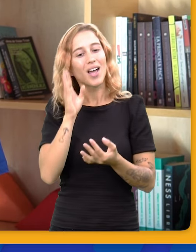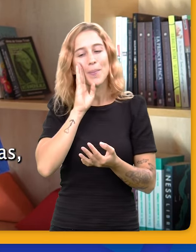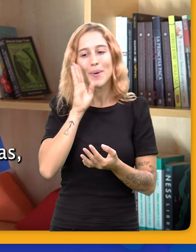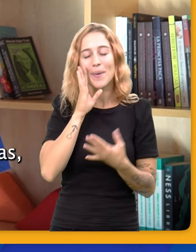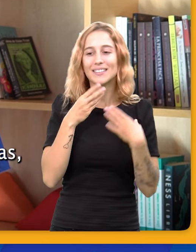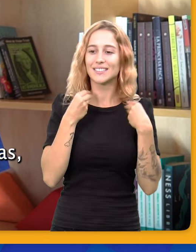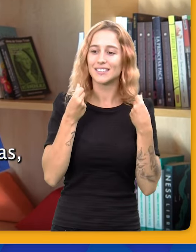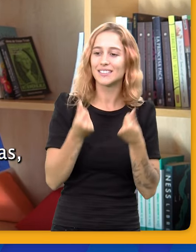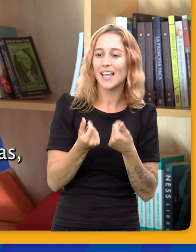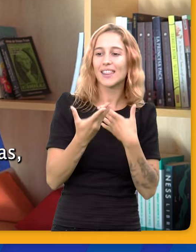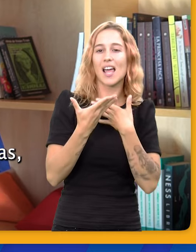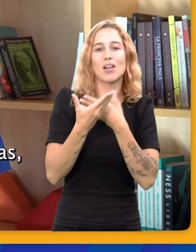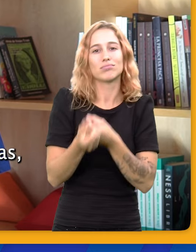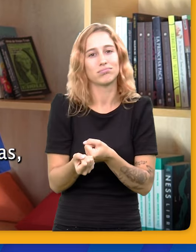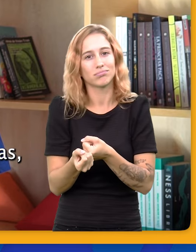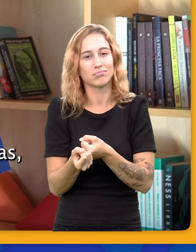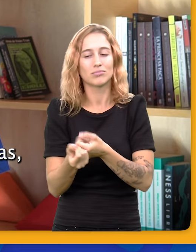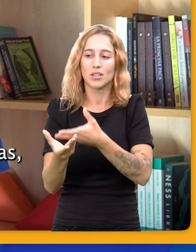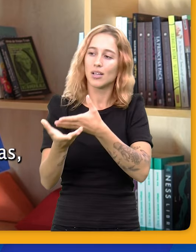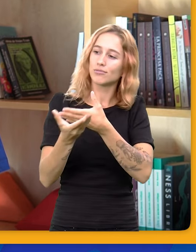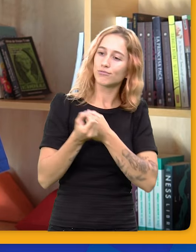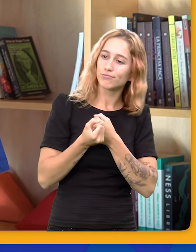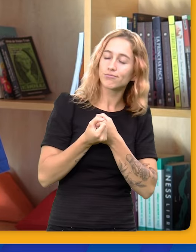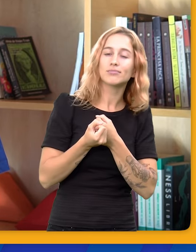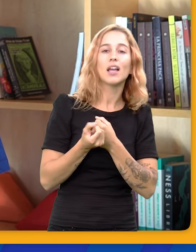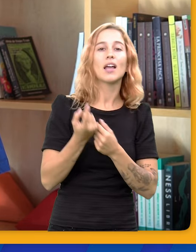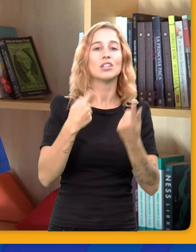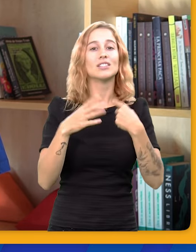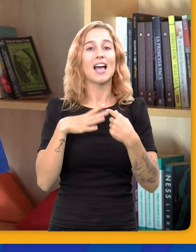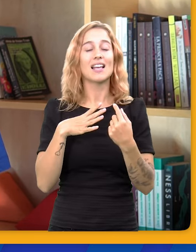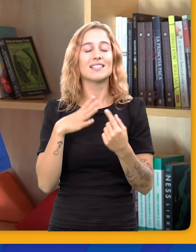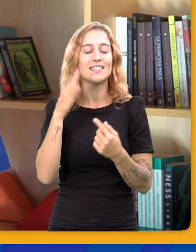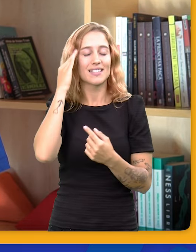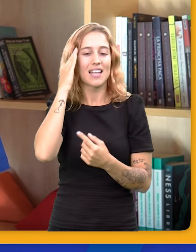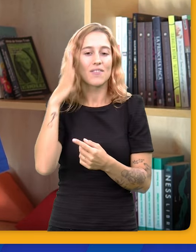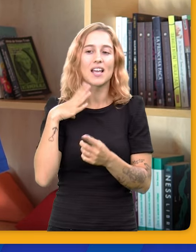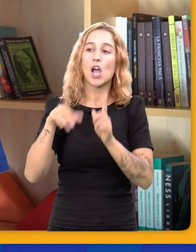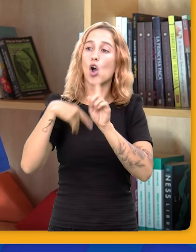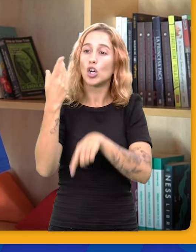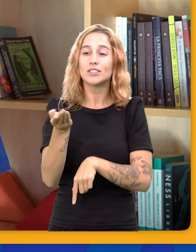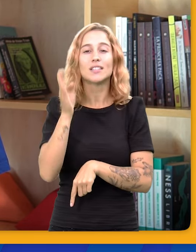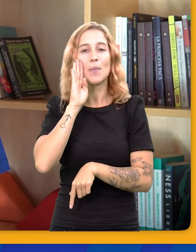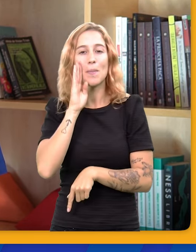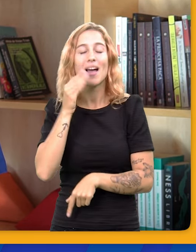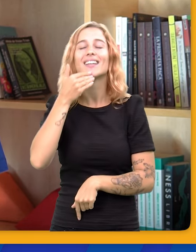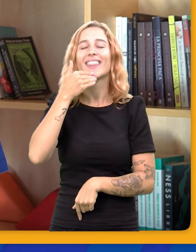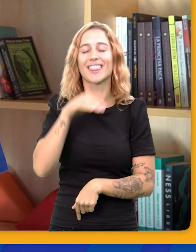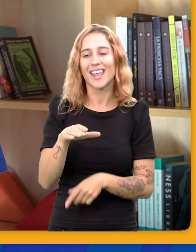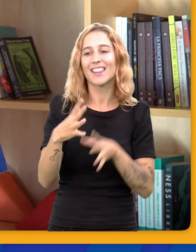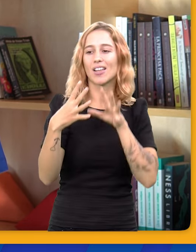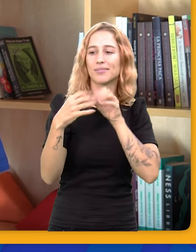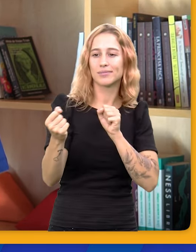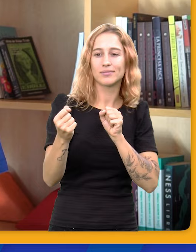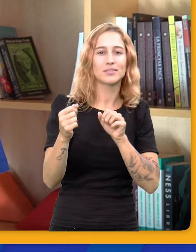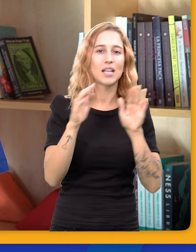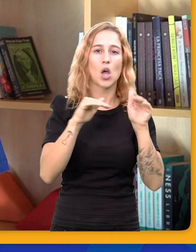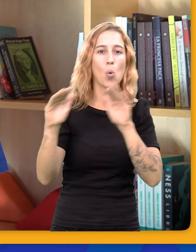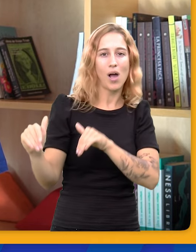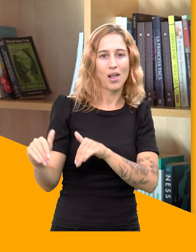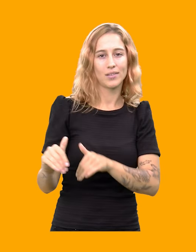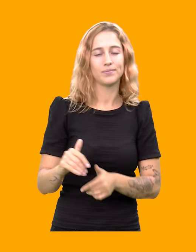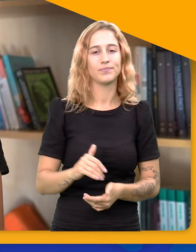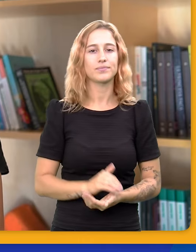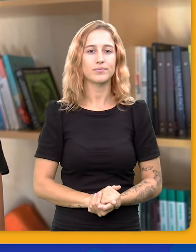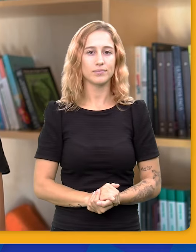mamás, porque las mamás se sienten contenidas, se sienten que hay otra mamá que las entiende, que hablan su mismo